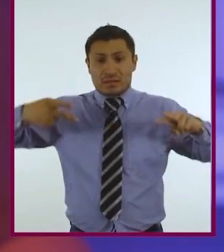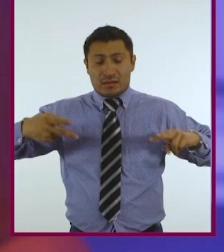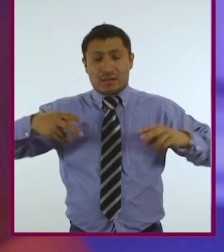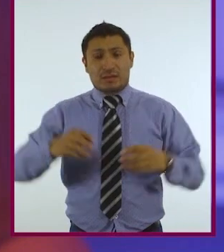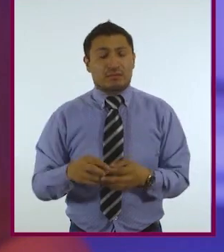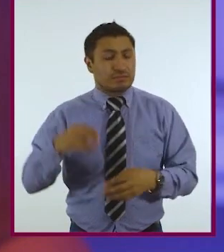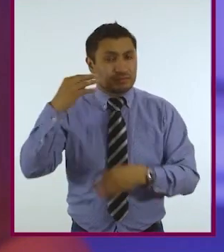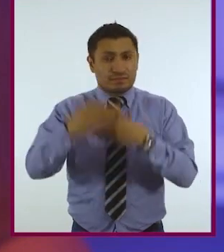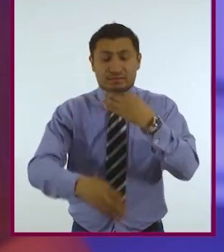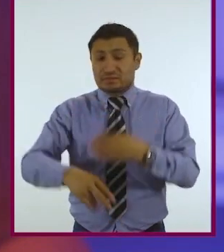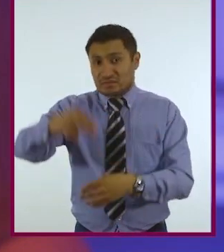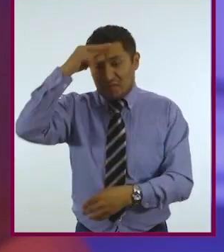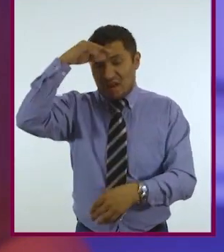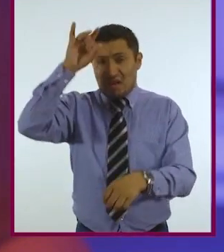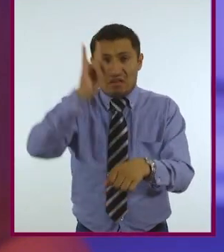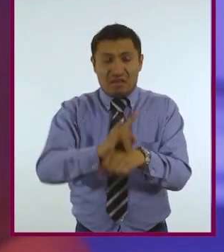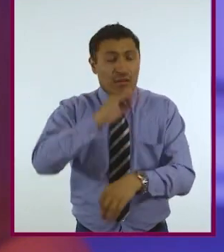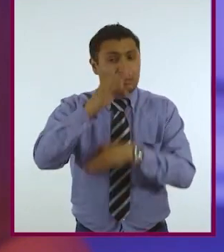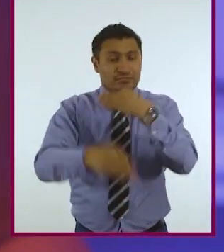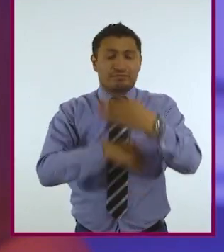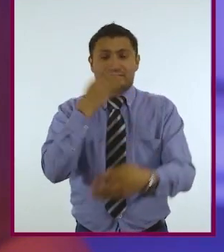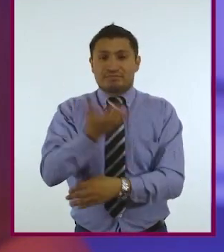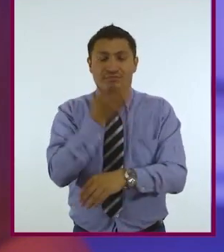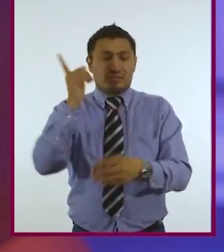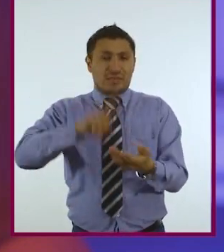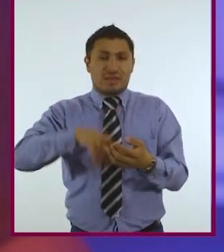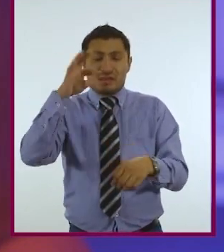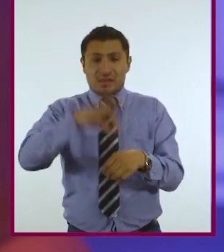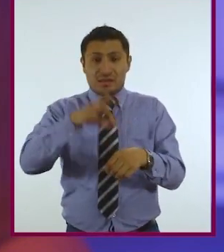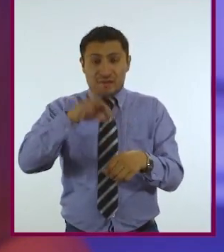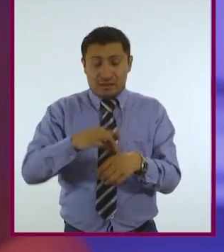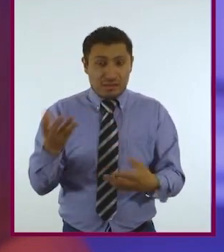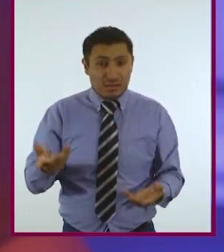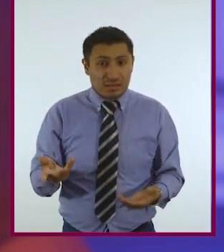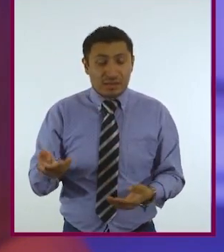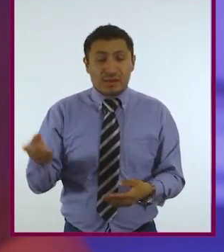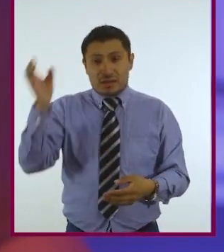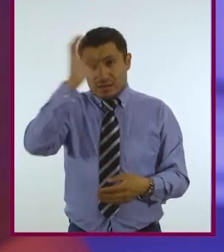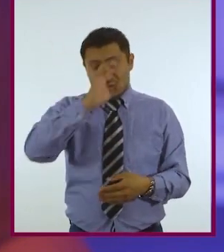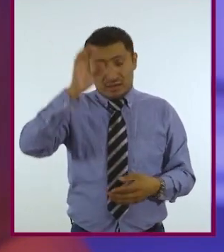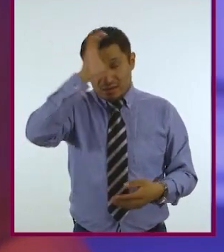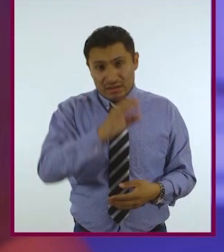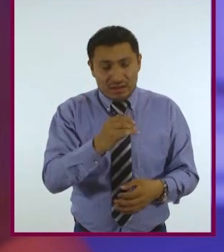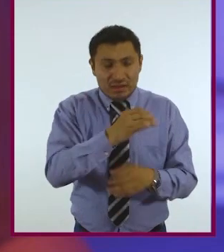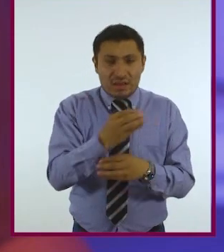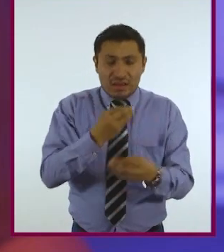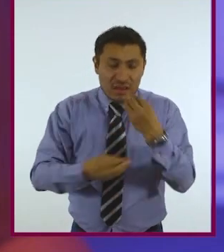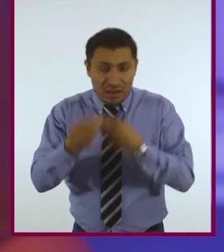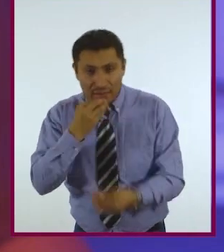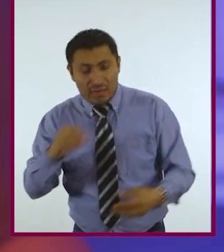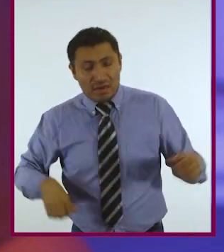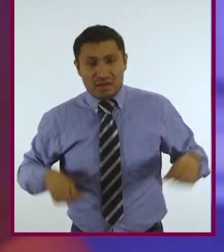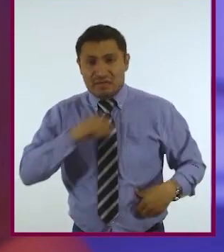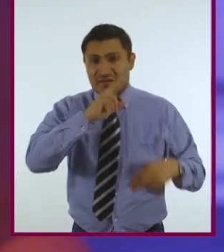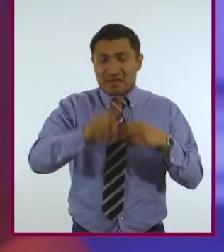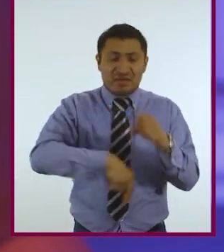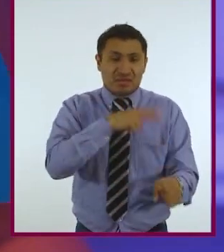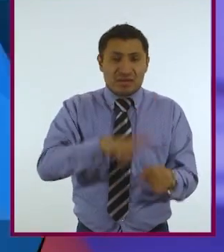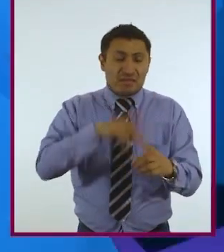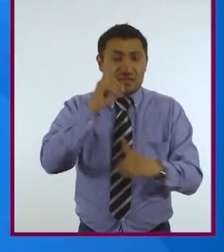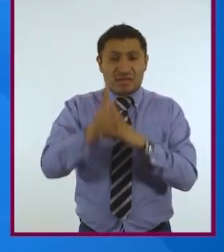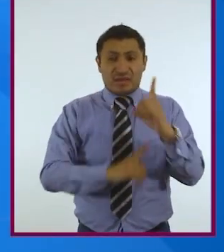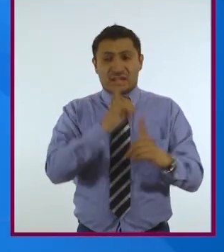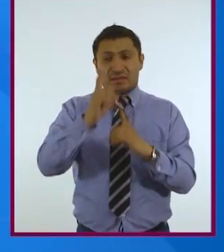inteligencia artificial son cada vez más comunes en la medicina, en la industria de alimentos y en actividades tan cotidianas como el deporte.